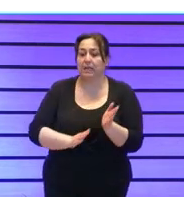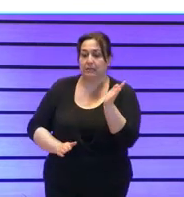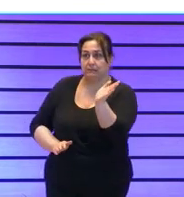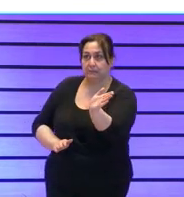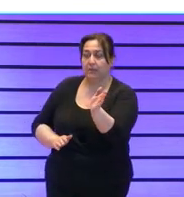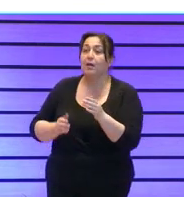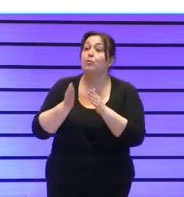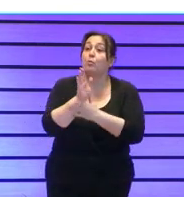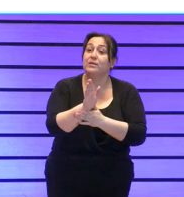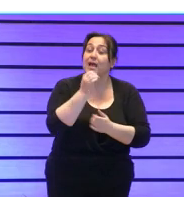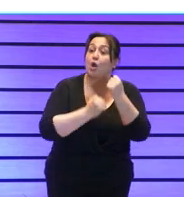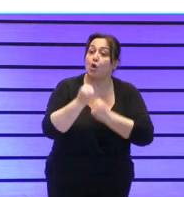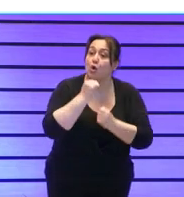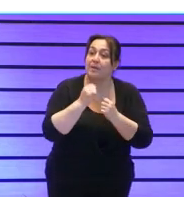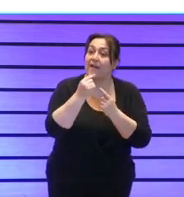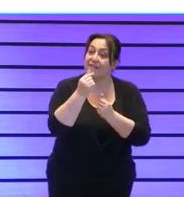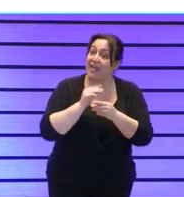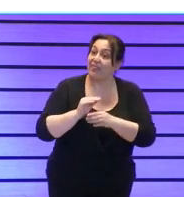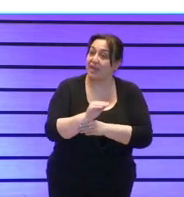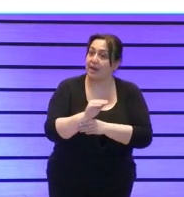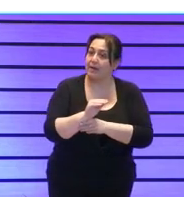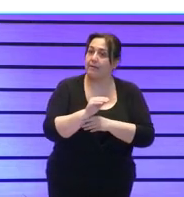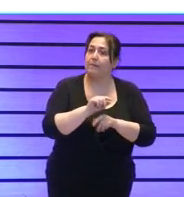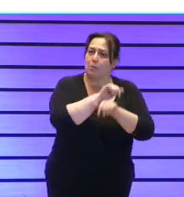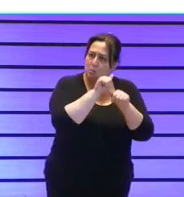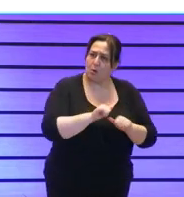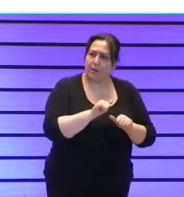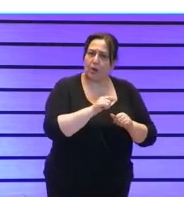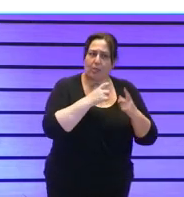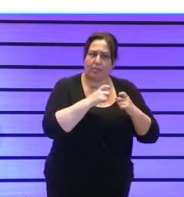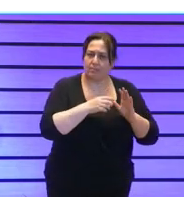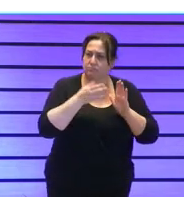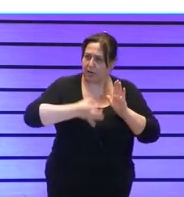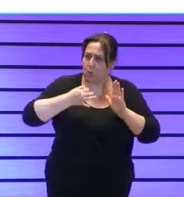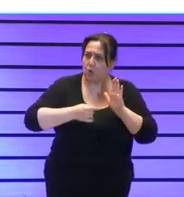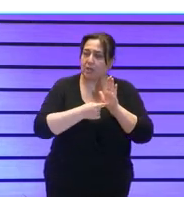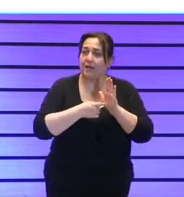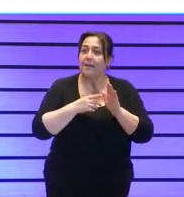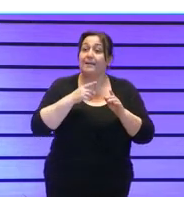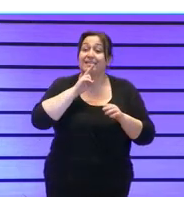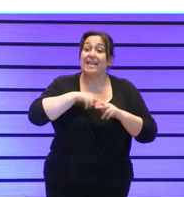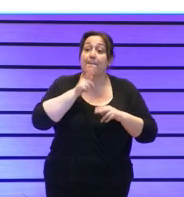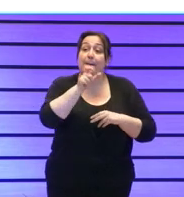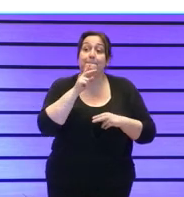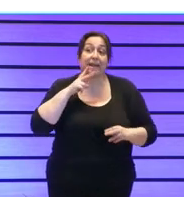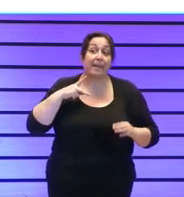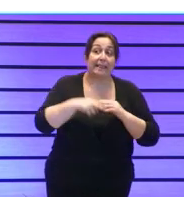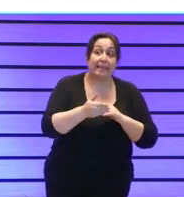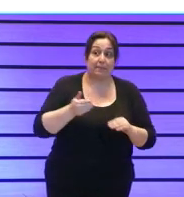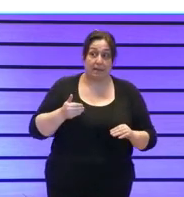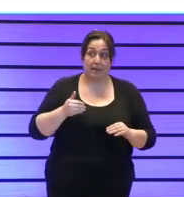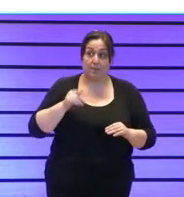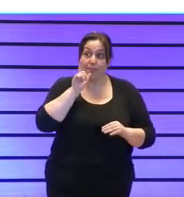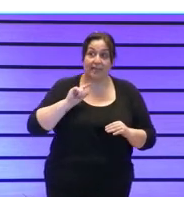económica financiera pero con una base rigurosa de modelo y de innovación y era preventiva porque detectábamos las situaciones de aquellas